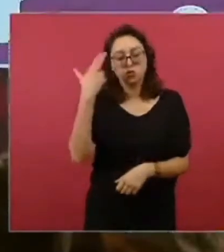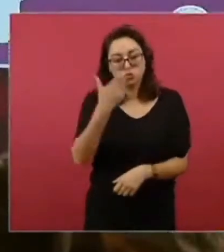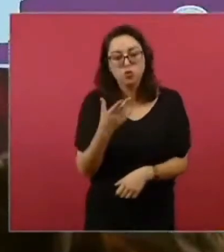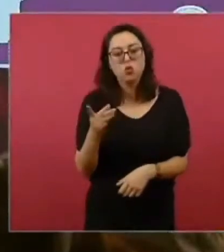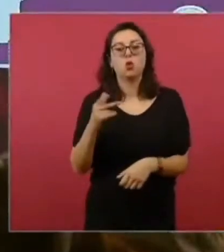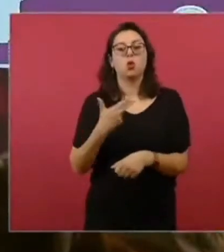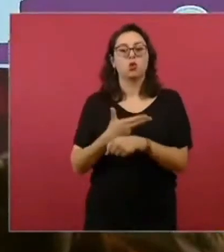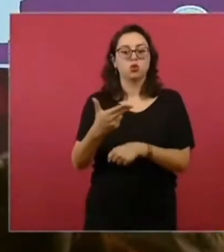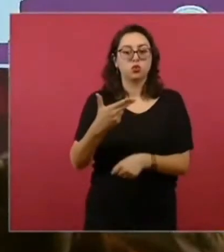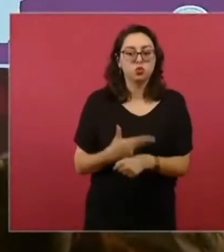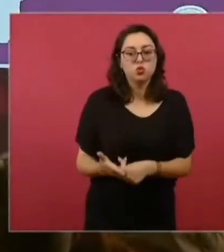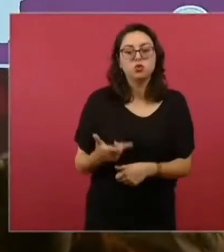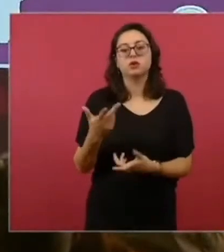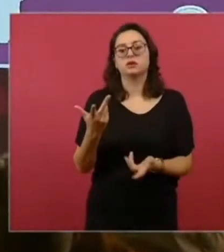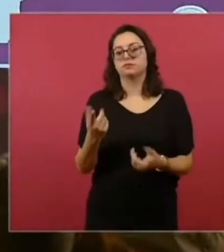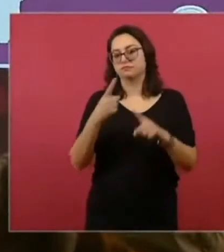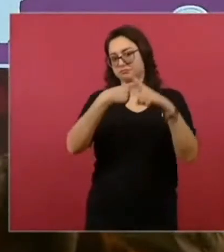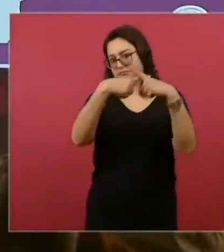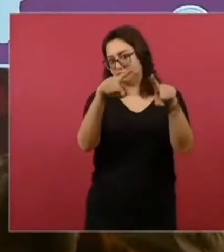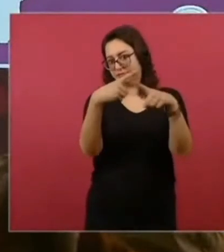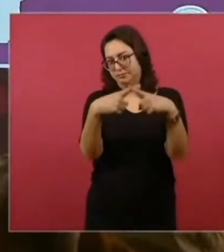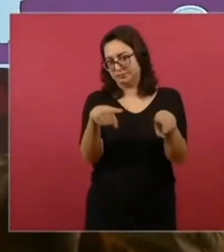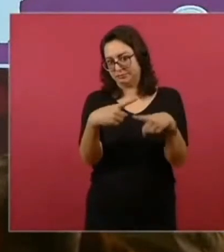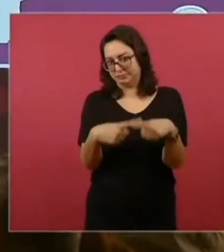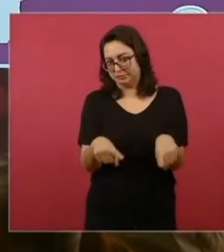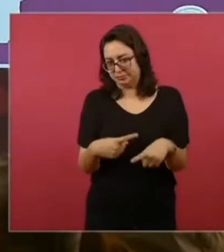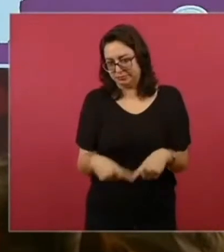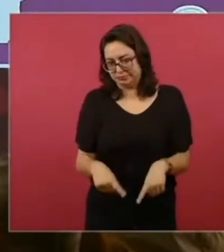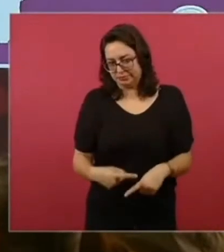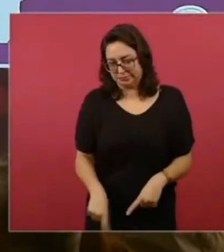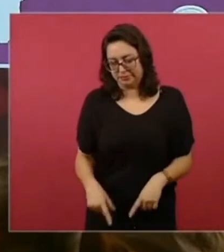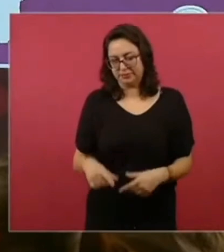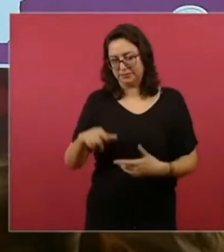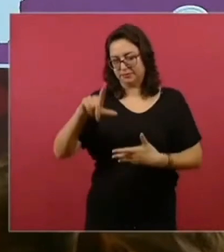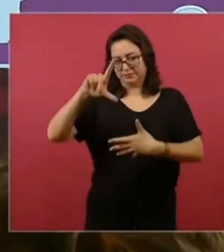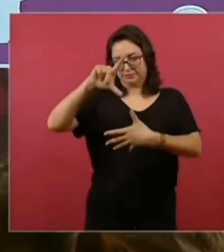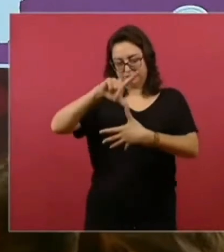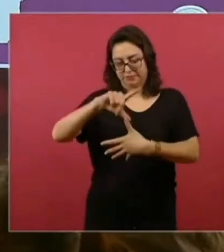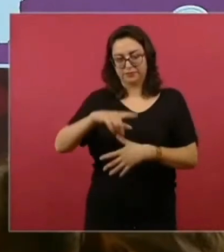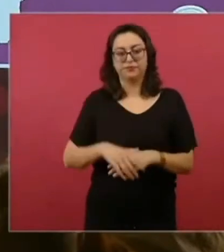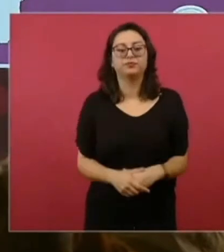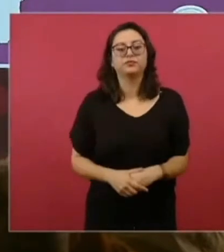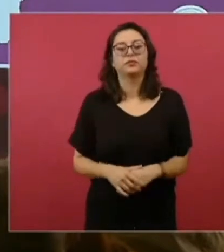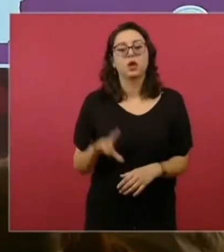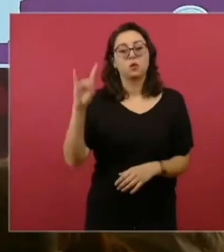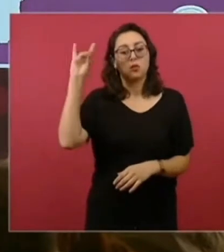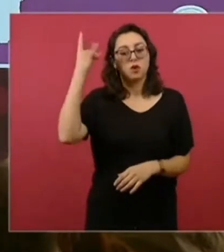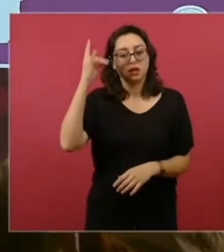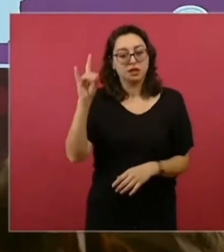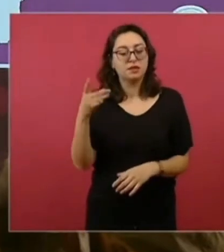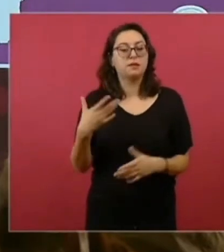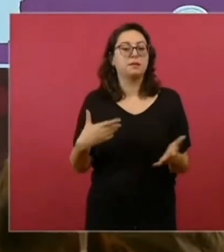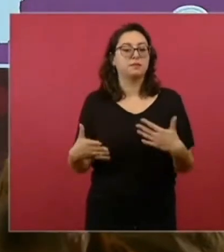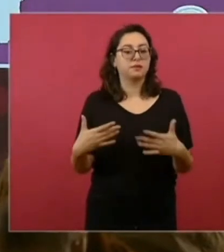Antigua y Barbuda, Santa Lucía, San Vicente y las Granadinas, en Bolivia, Paraguay, Ecuador, El Salvador.